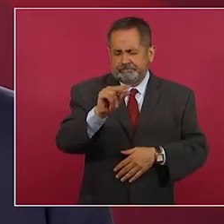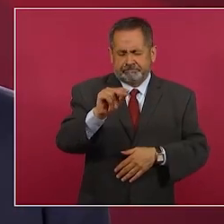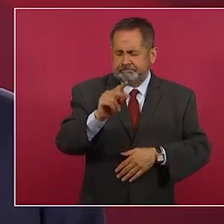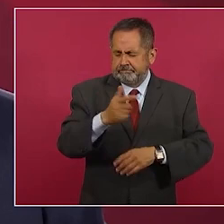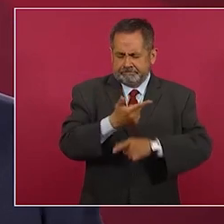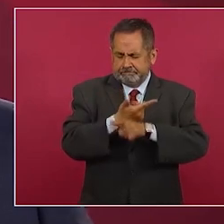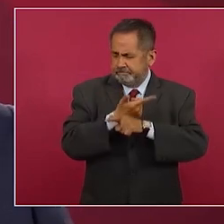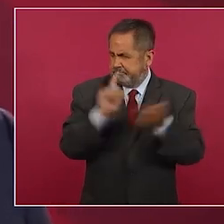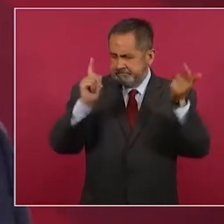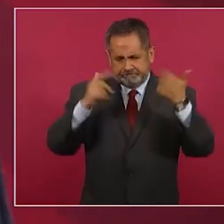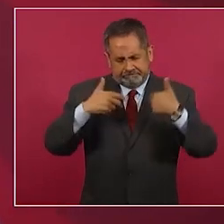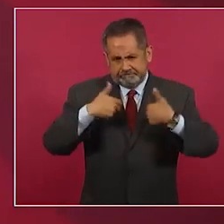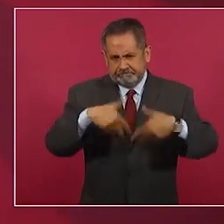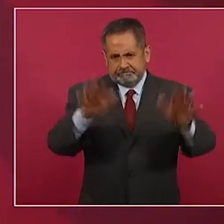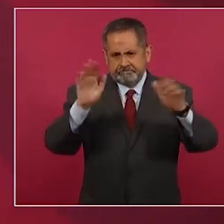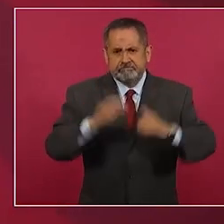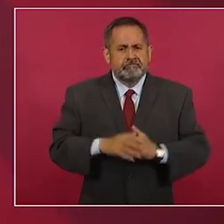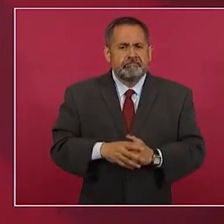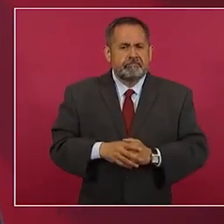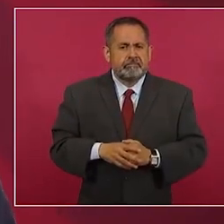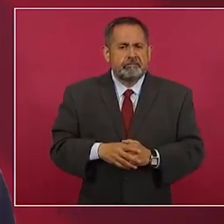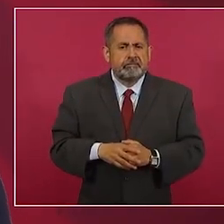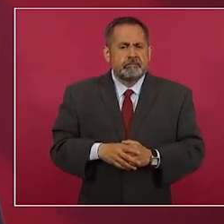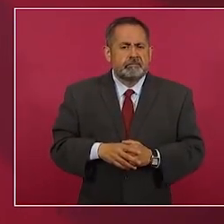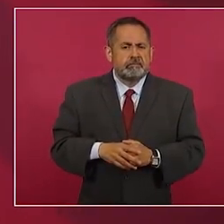no voy yo a hablarle a